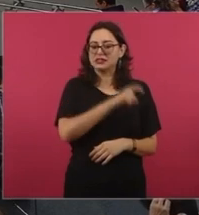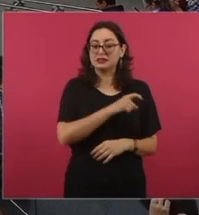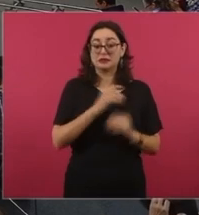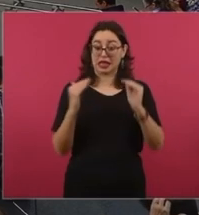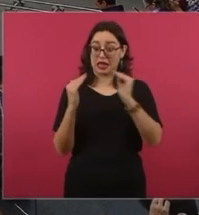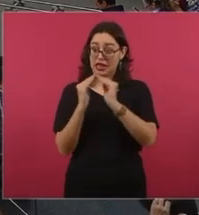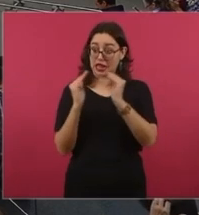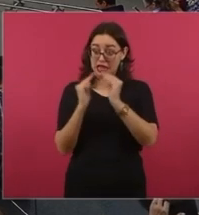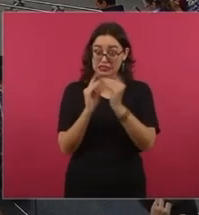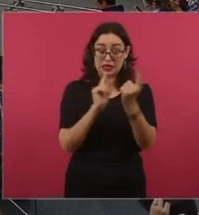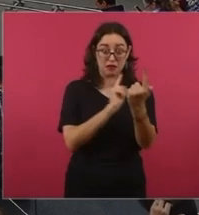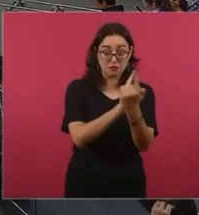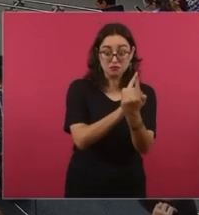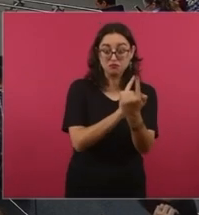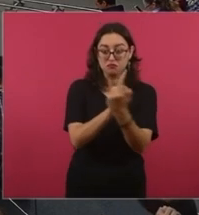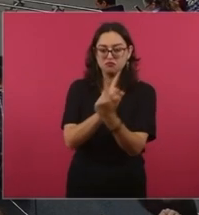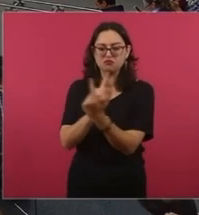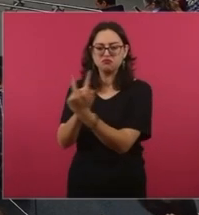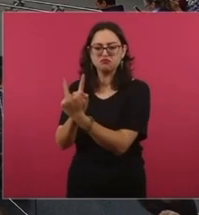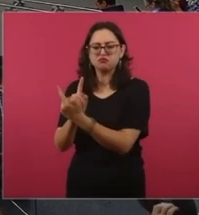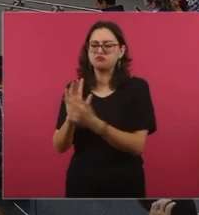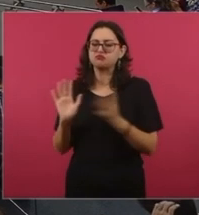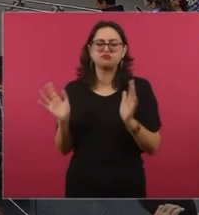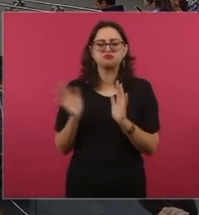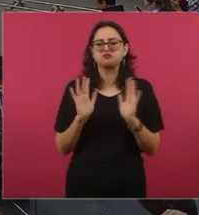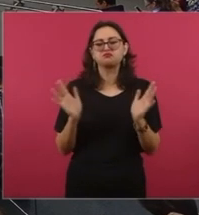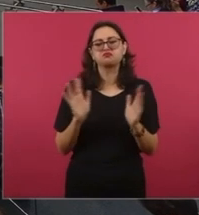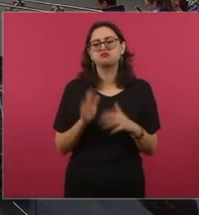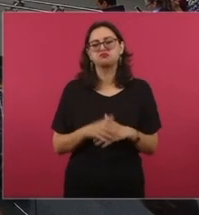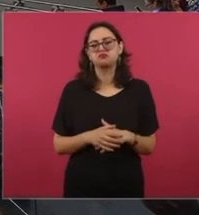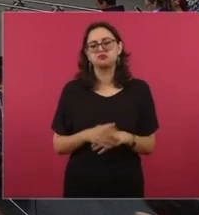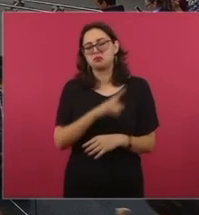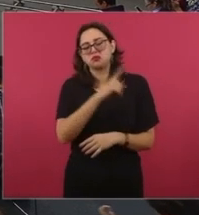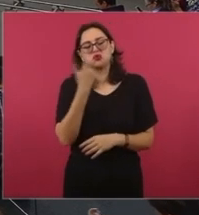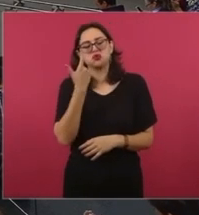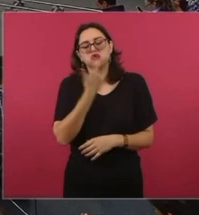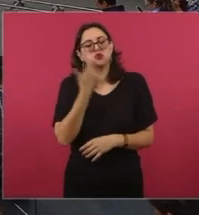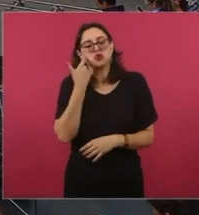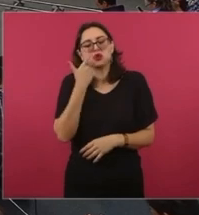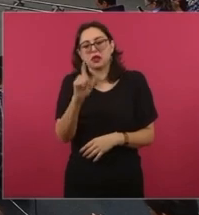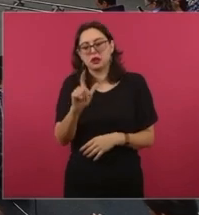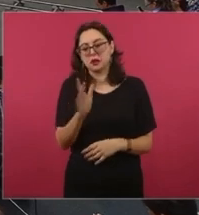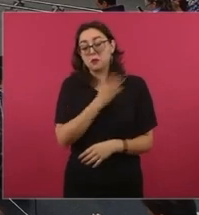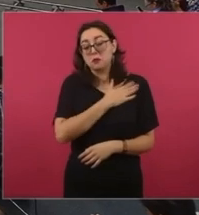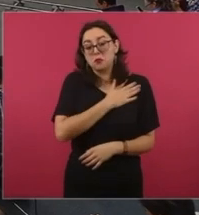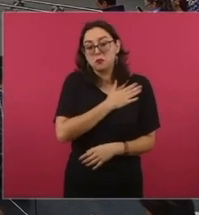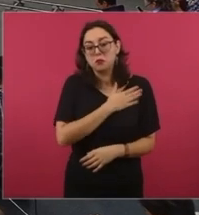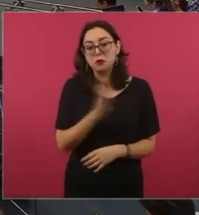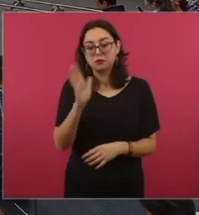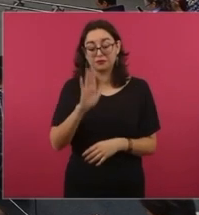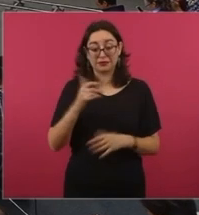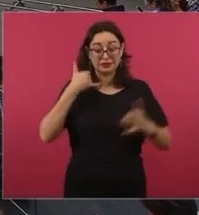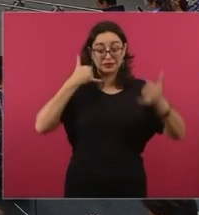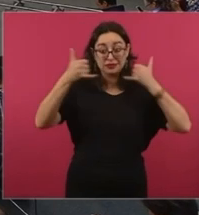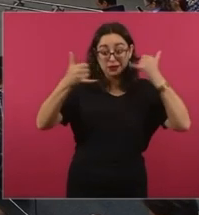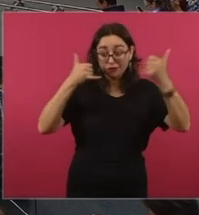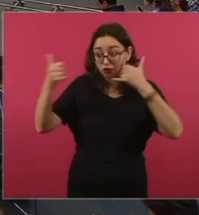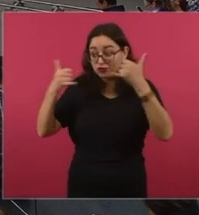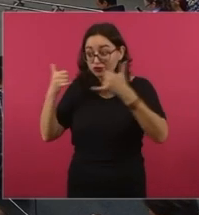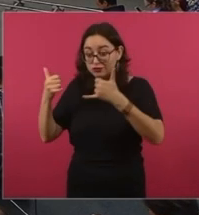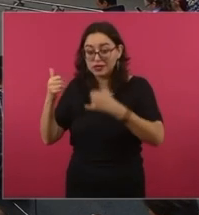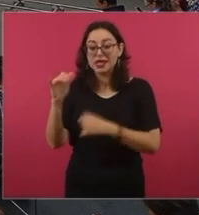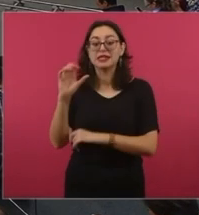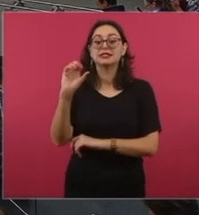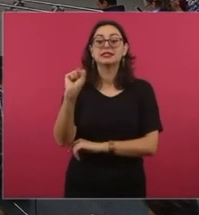hace, siendo telefónica, traemos 62 por ciento de aceptación